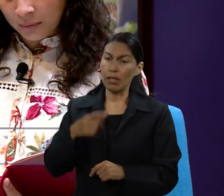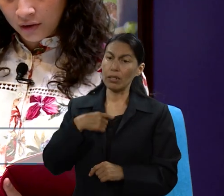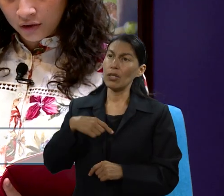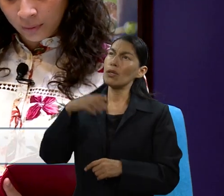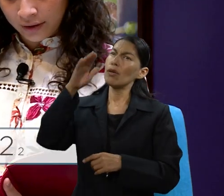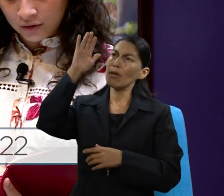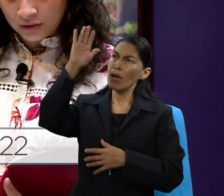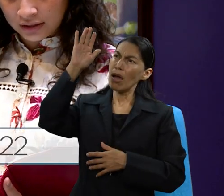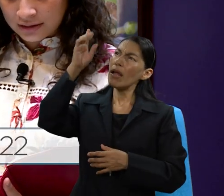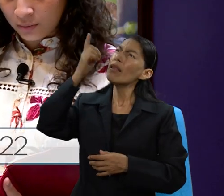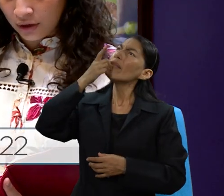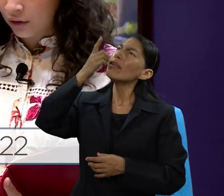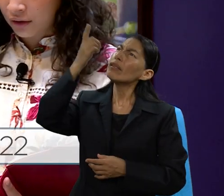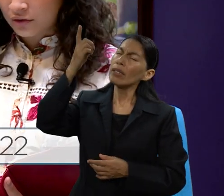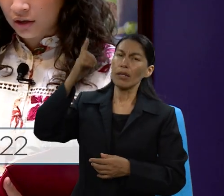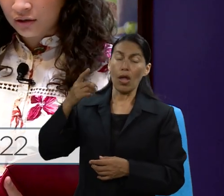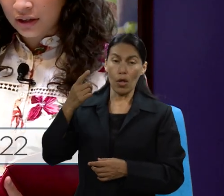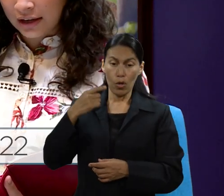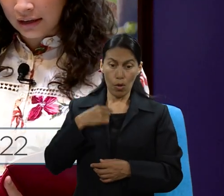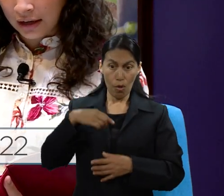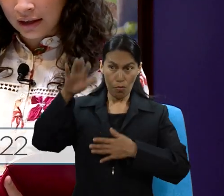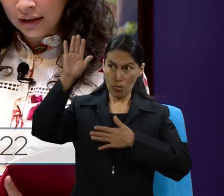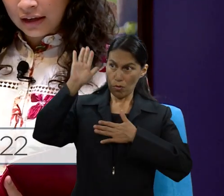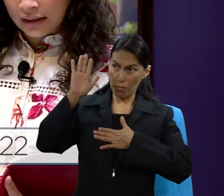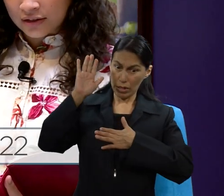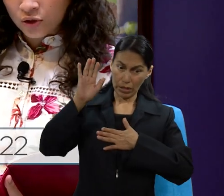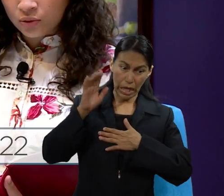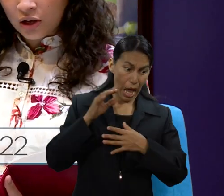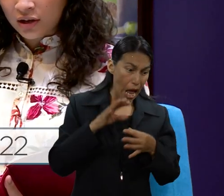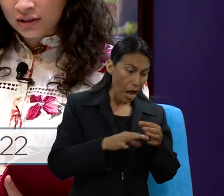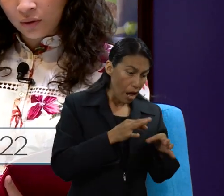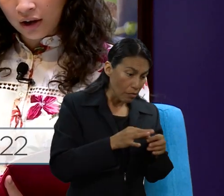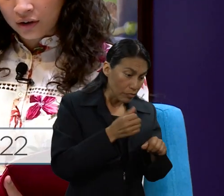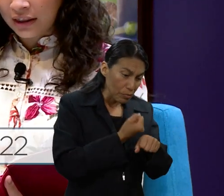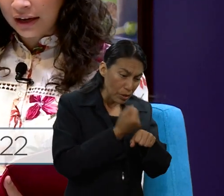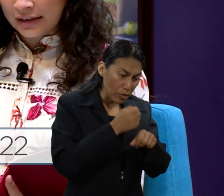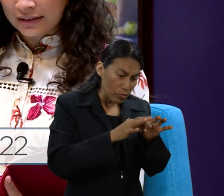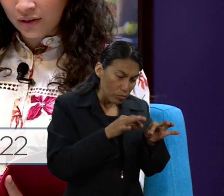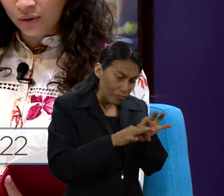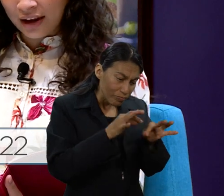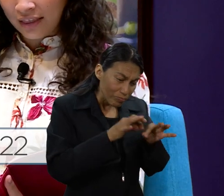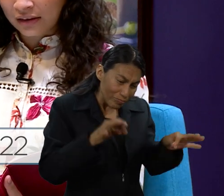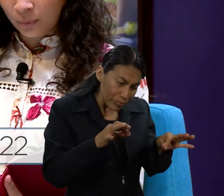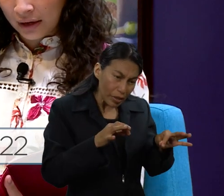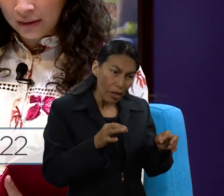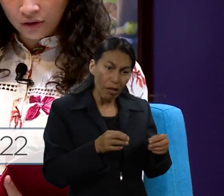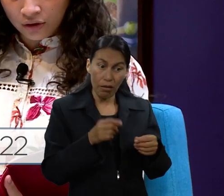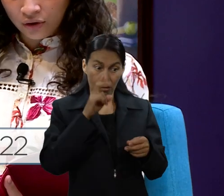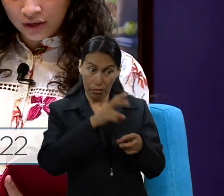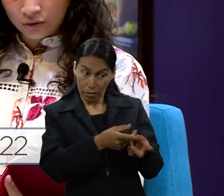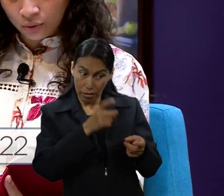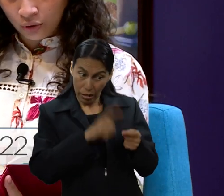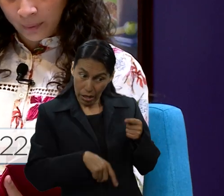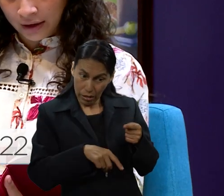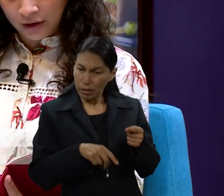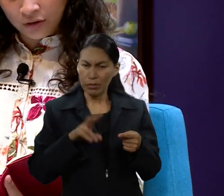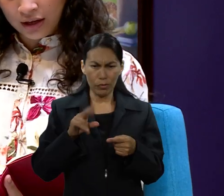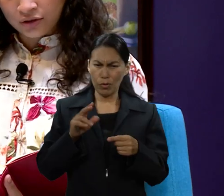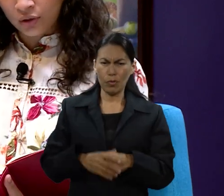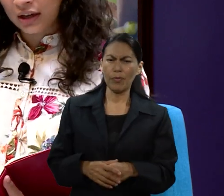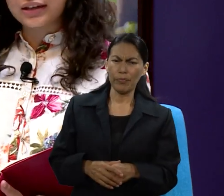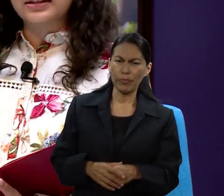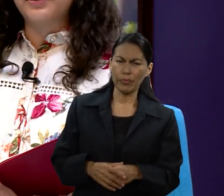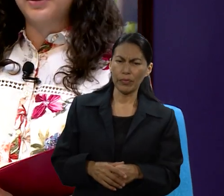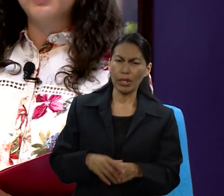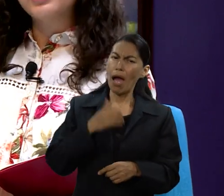alzado mi mano a Jehová, Dios altísimo, creador de los cielos y de la tierra, que desde un hilo hasta una correa de calzado, nada tomaré de todo lo que es tuyo, para que no